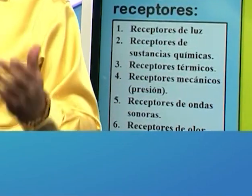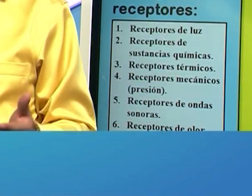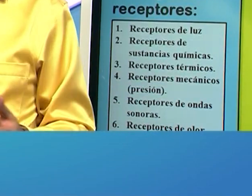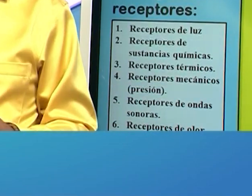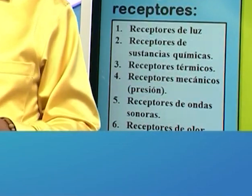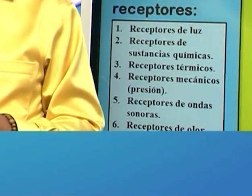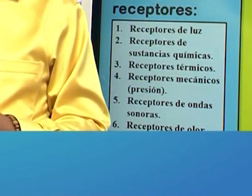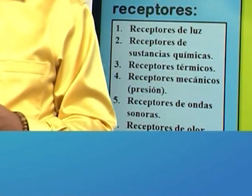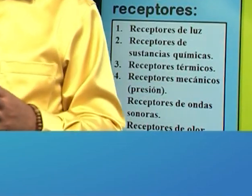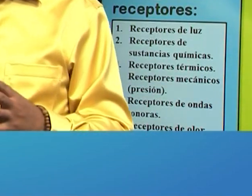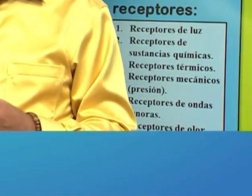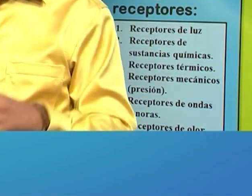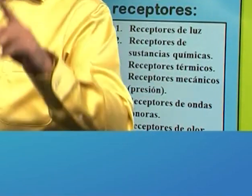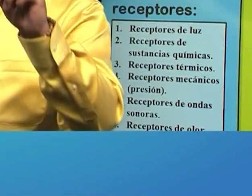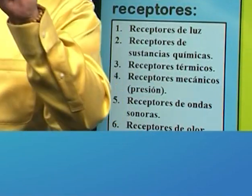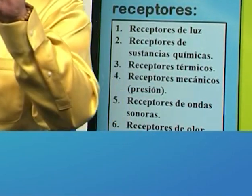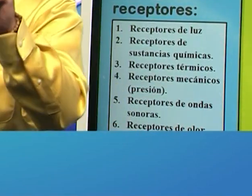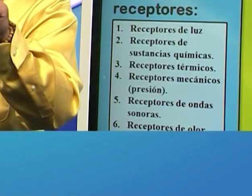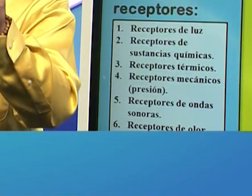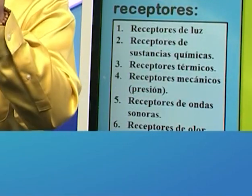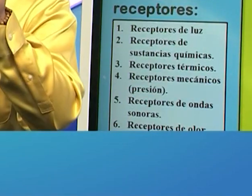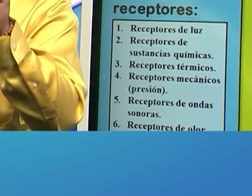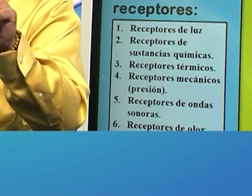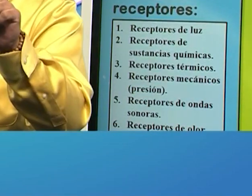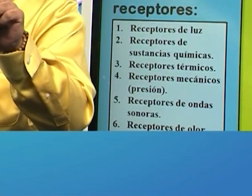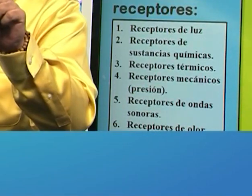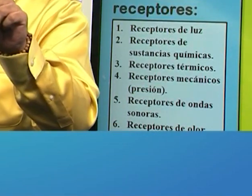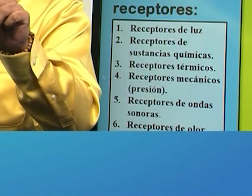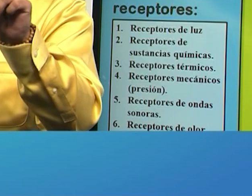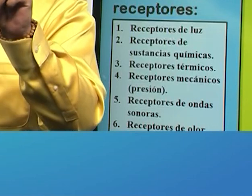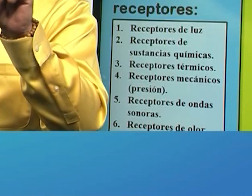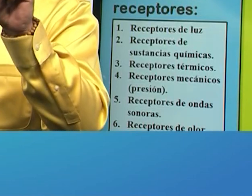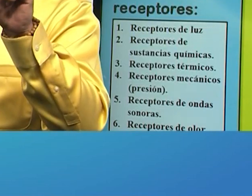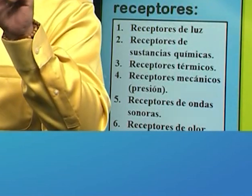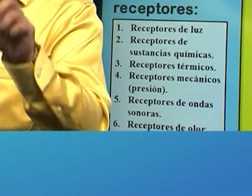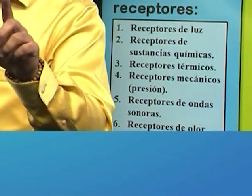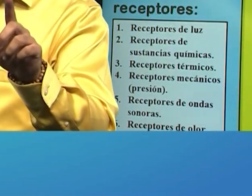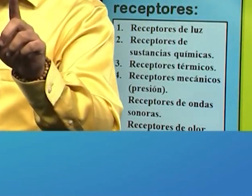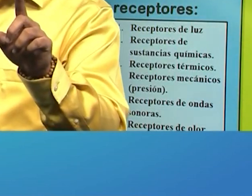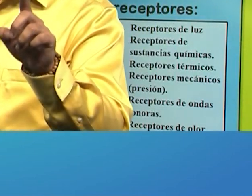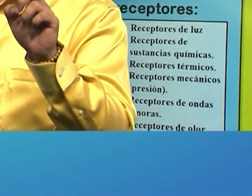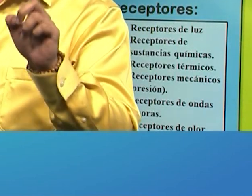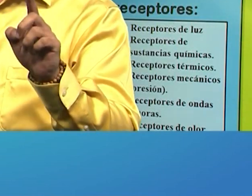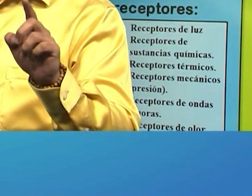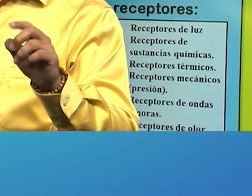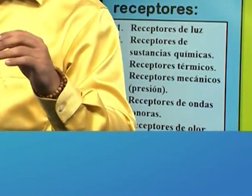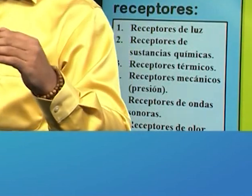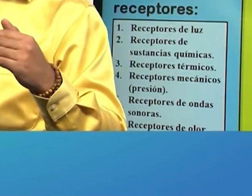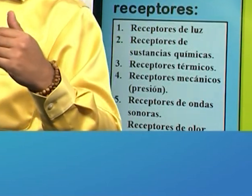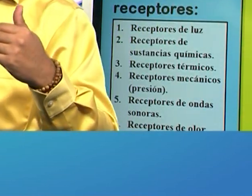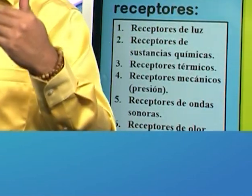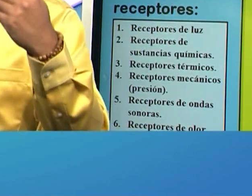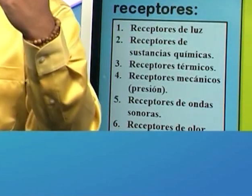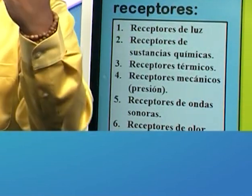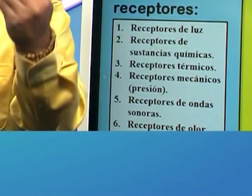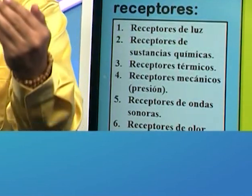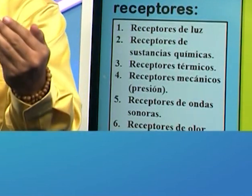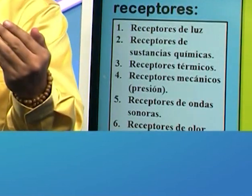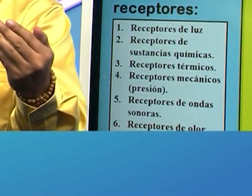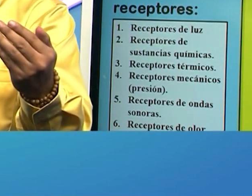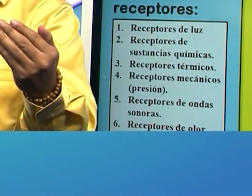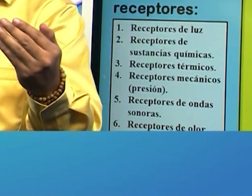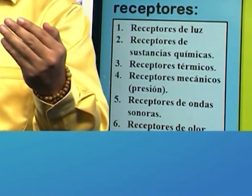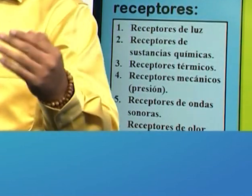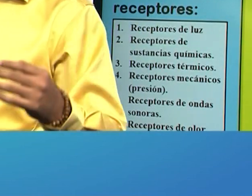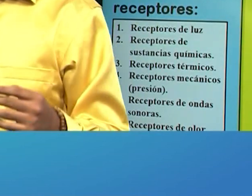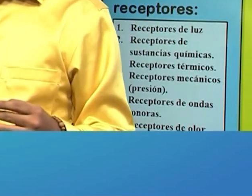el proceso de enseñanza aprendizaje a ver antes de finalizar les tengo una pregunta que es muy importante que quiero ustedes me den